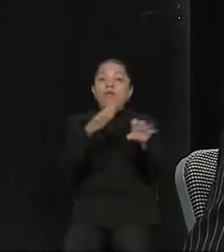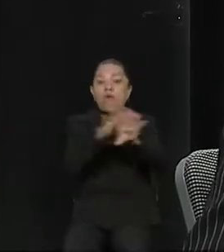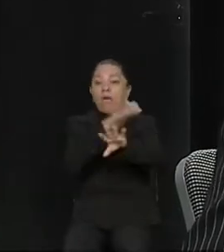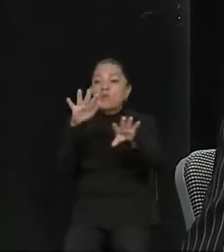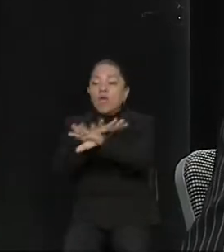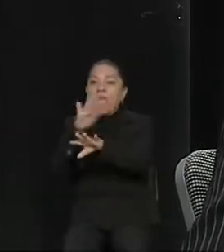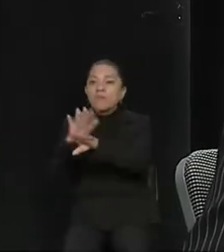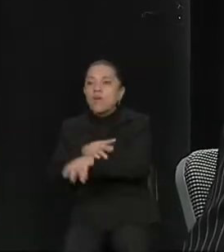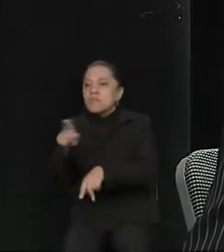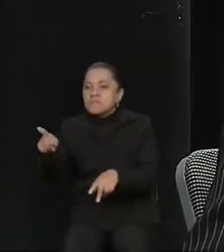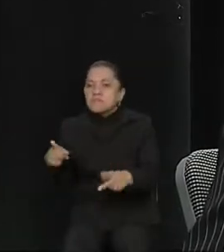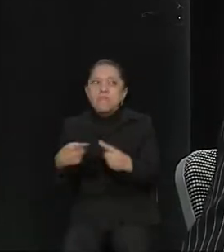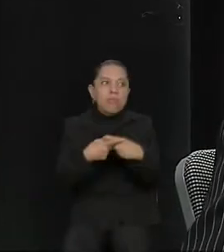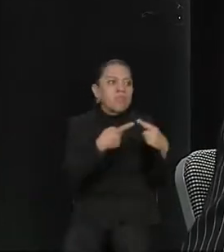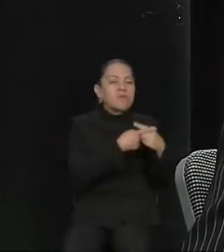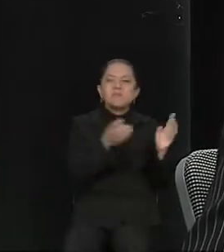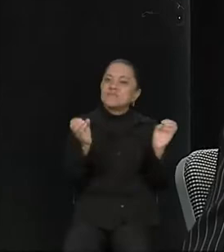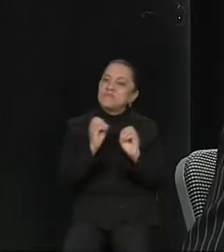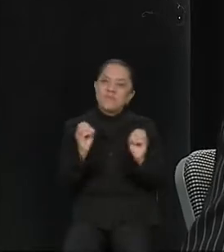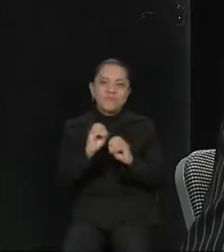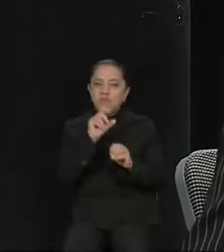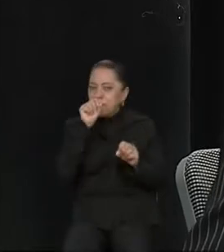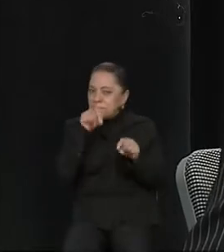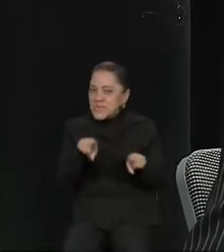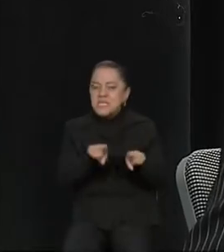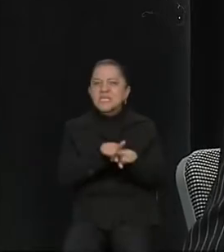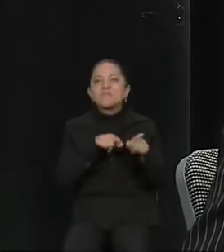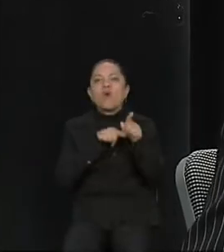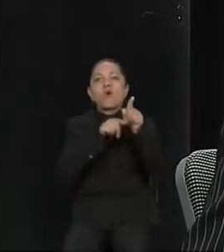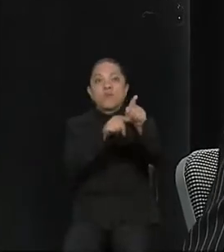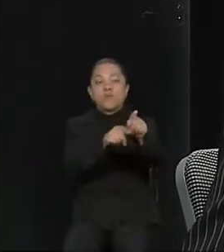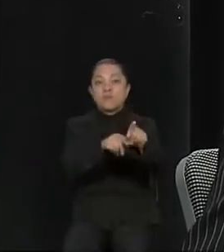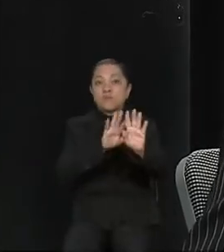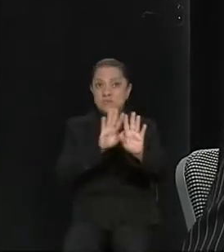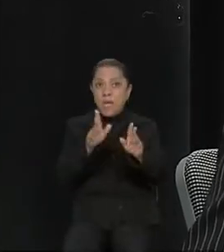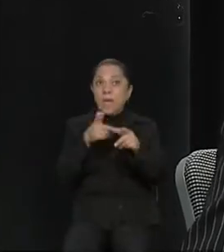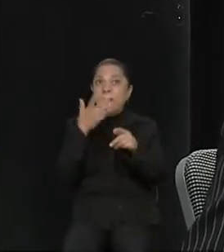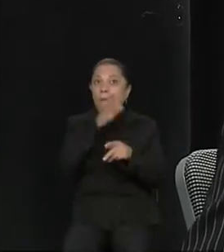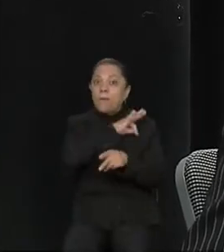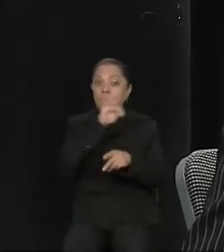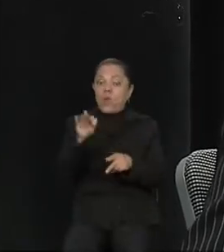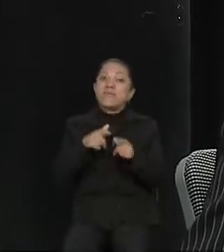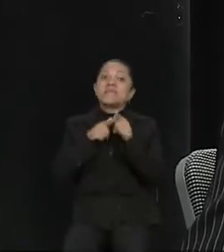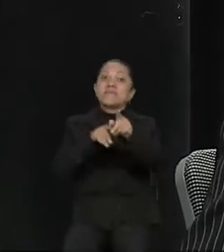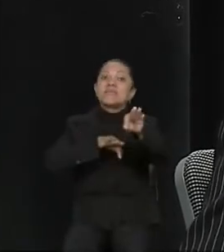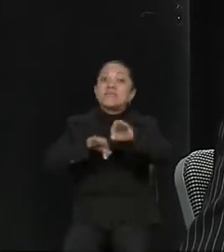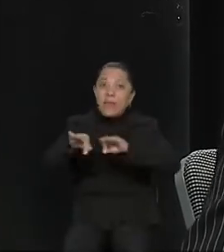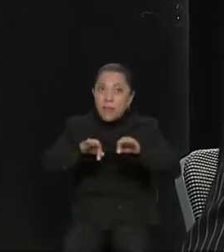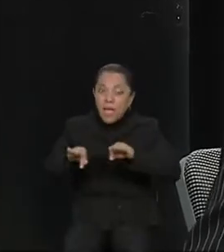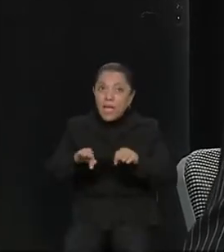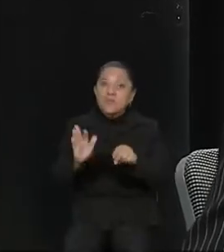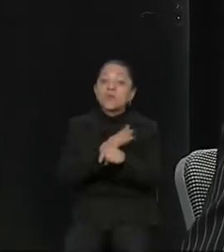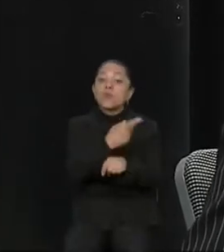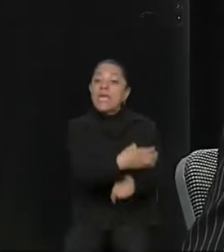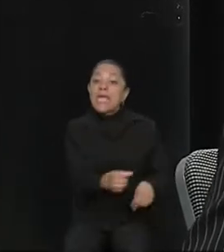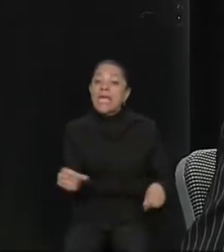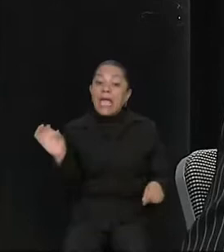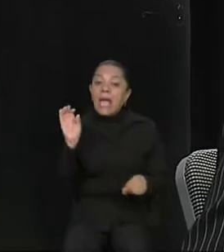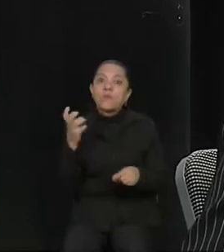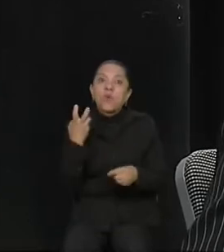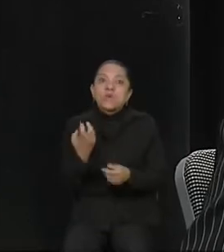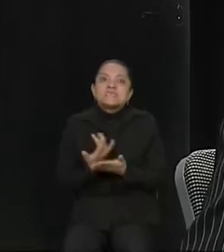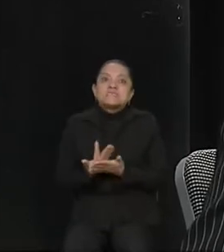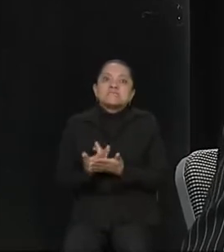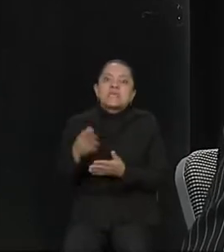trabajando. El campo es nuestra esperanza. El campo es del que comemos todos y tenemos que fortalecer a todos los